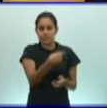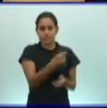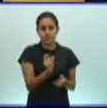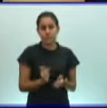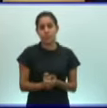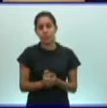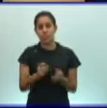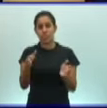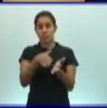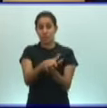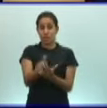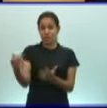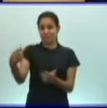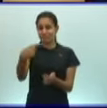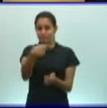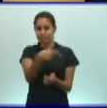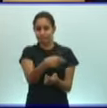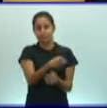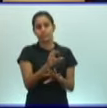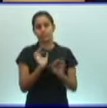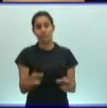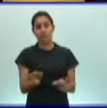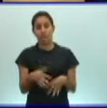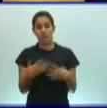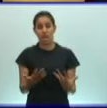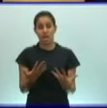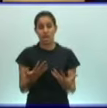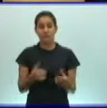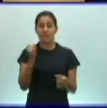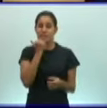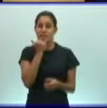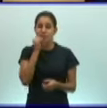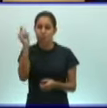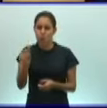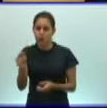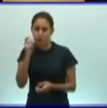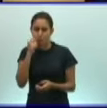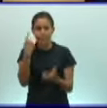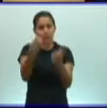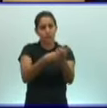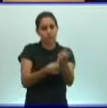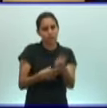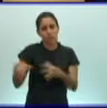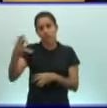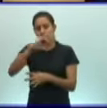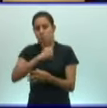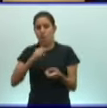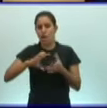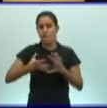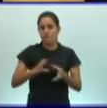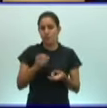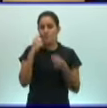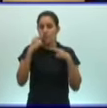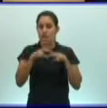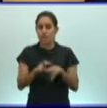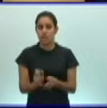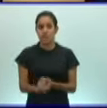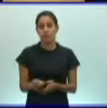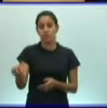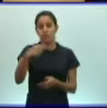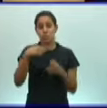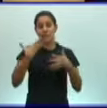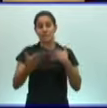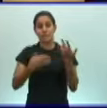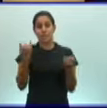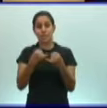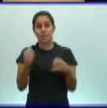de los animales parásitos que hacen daño al hombre. Y con una actividad independiente que yo sé que de manera responsable ustedes van a realizar en sus casas. Ahora,